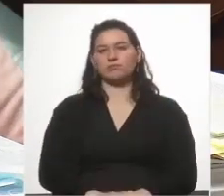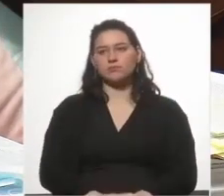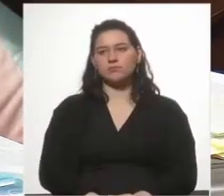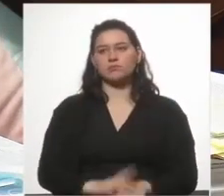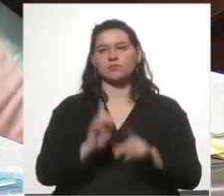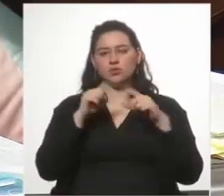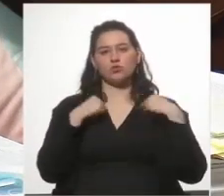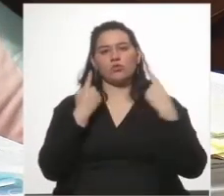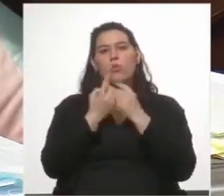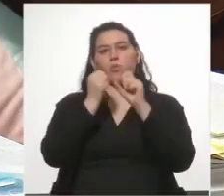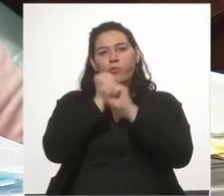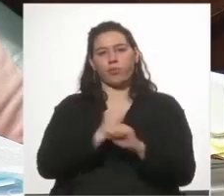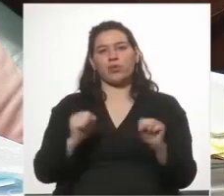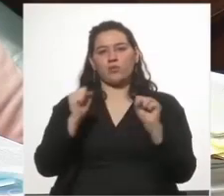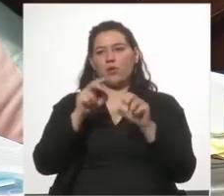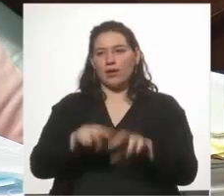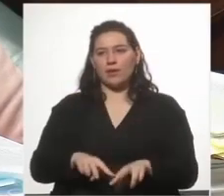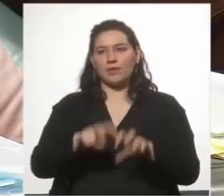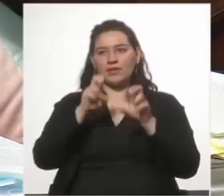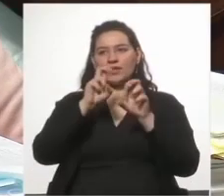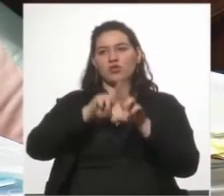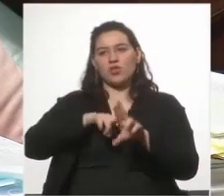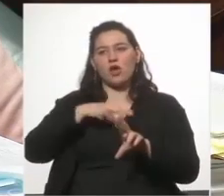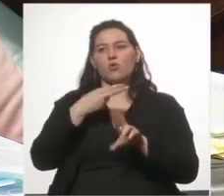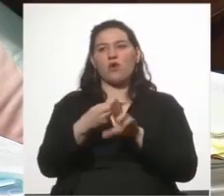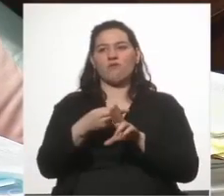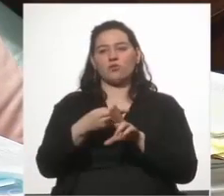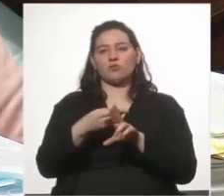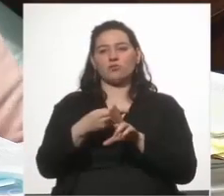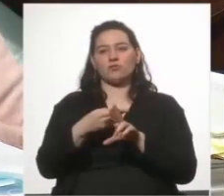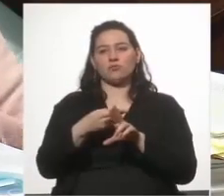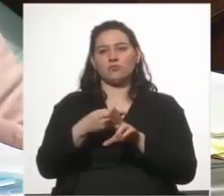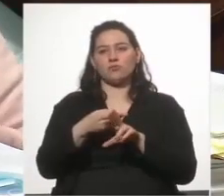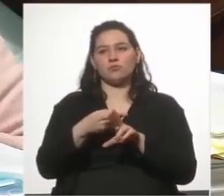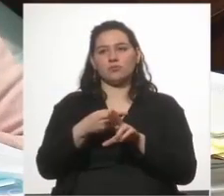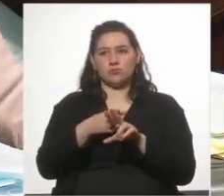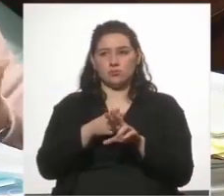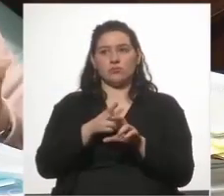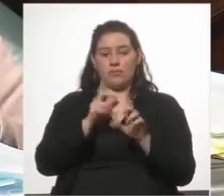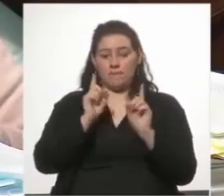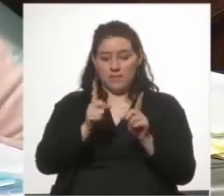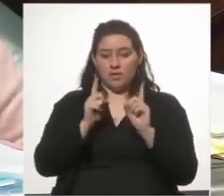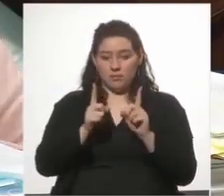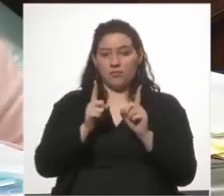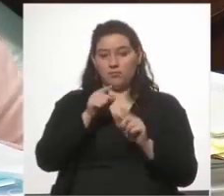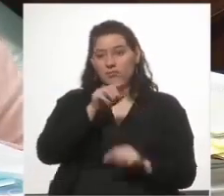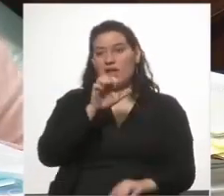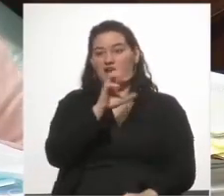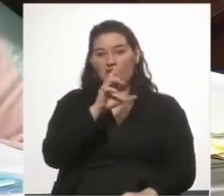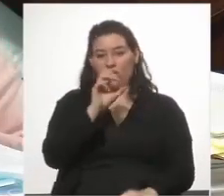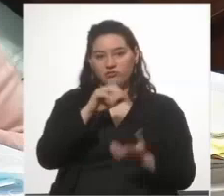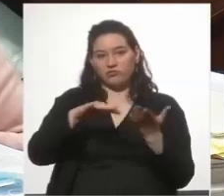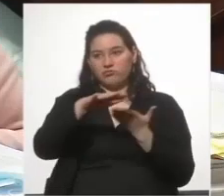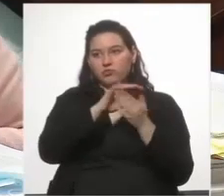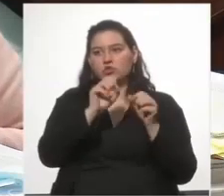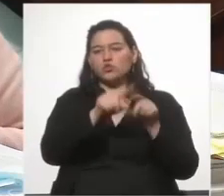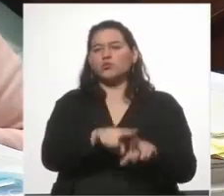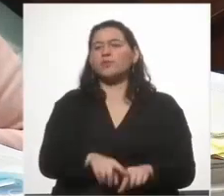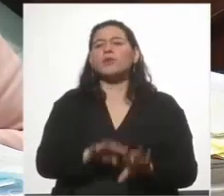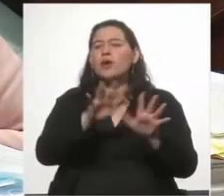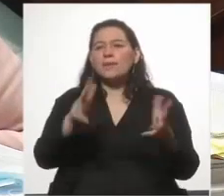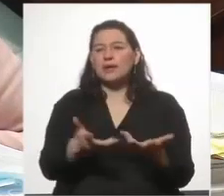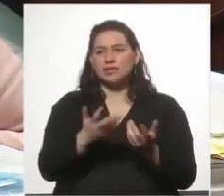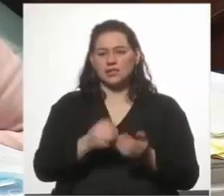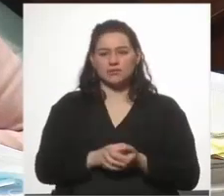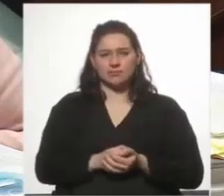nosotros podríamos haber hecho la investigación de nuevo. ¿Qué es lo que pasó en el desafuero de derro? Ahora, ¿qué pasa?